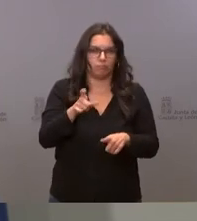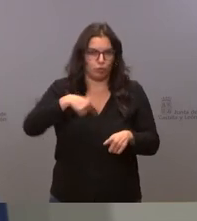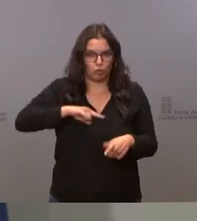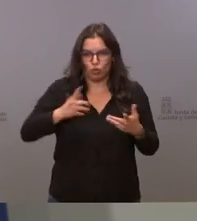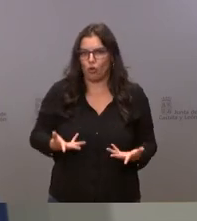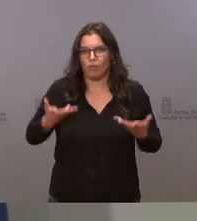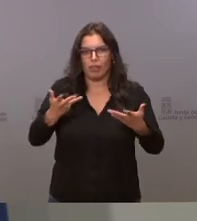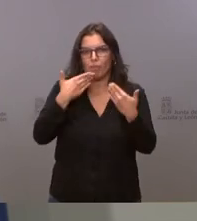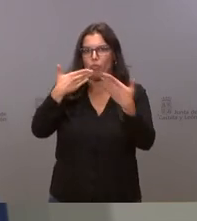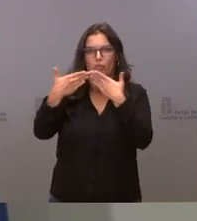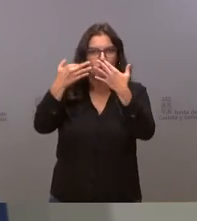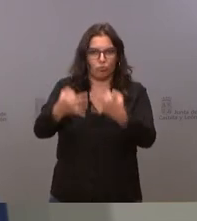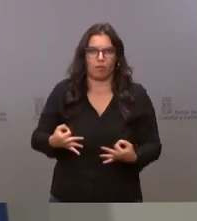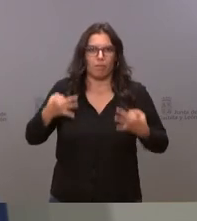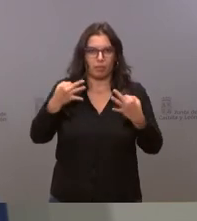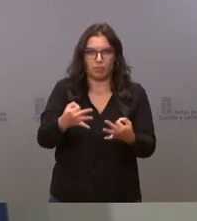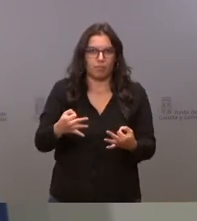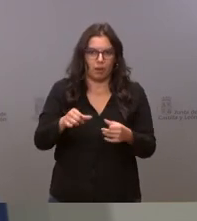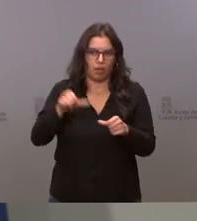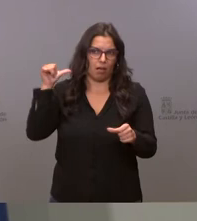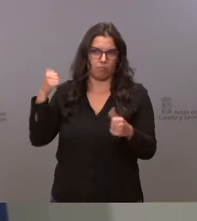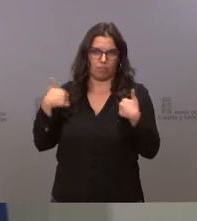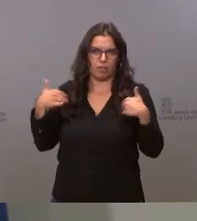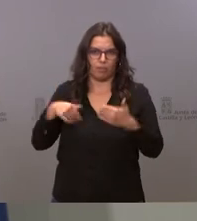diálogo sigue siendo la misma ya nos reunimos con ellos en su momento